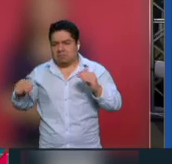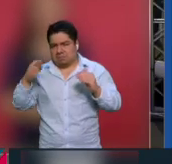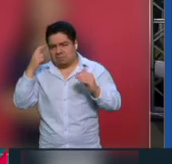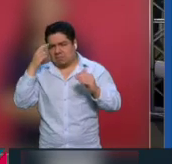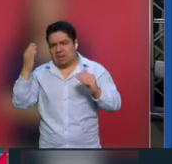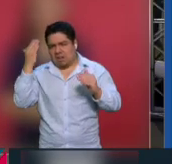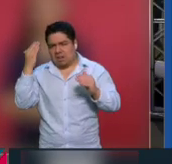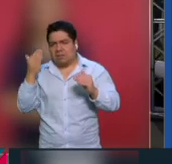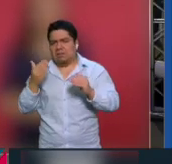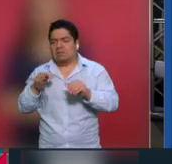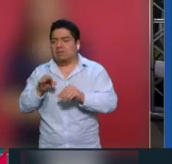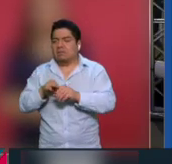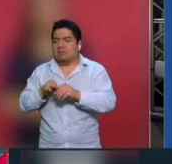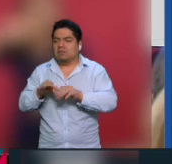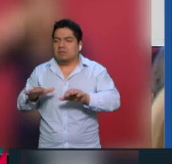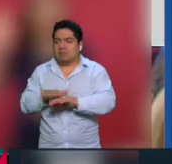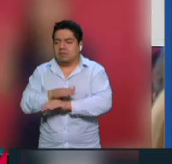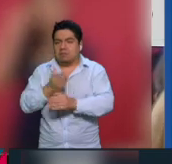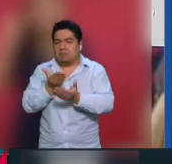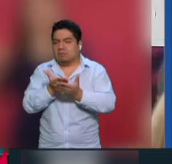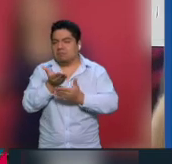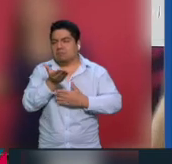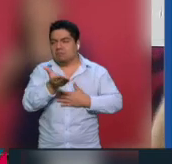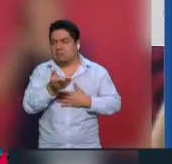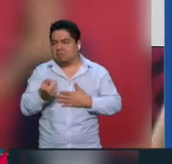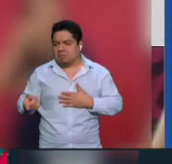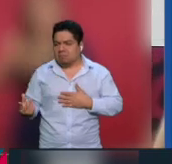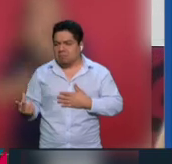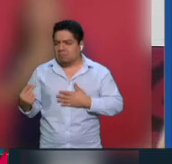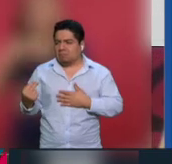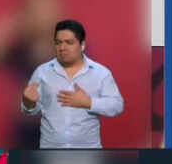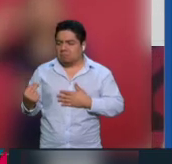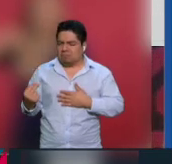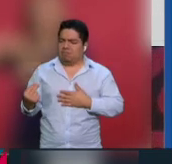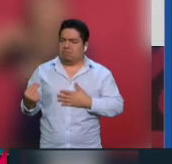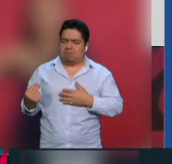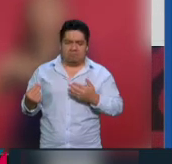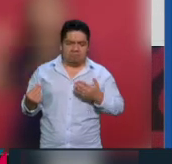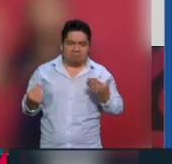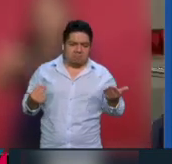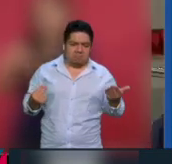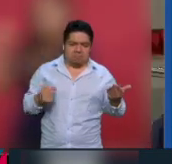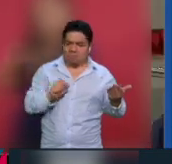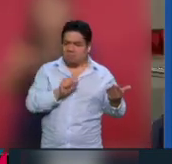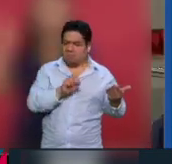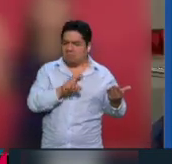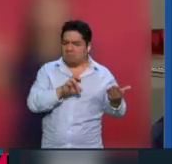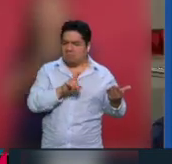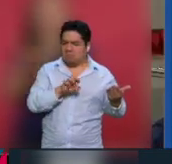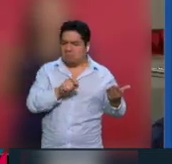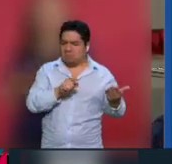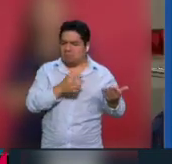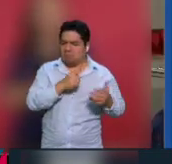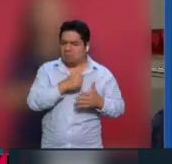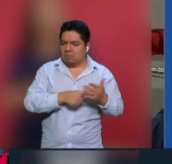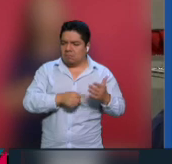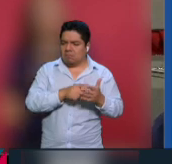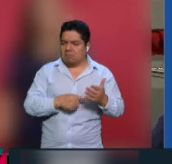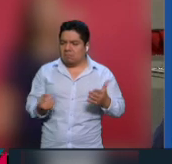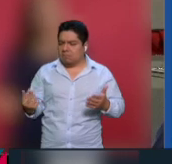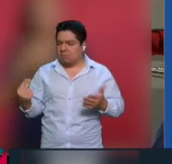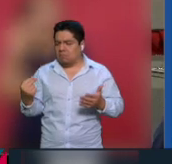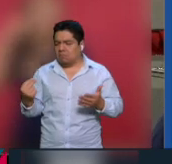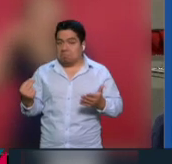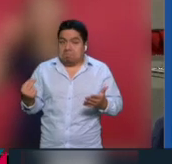momento la reforma electoral que presentó el presidente, la cual justamente eliminaba la sobre representación por coaliciones. Por su parte, la